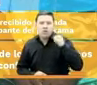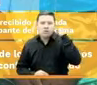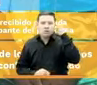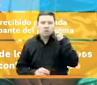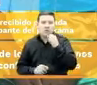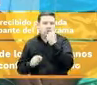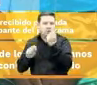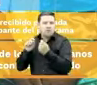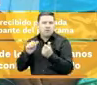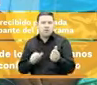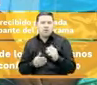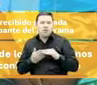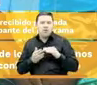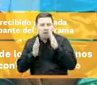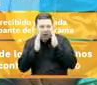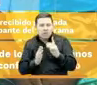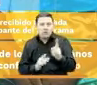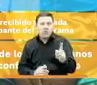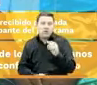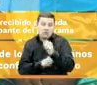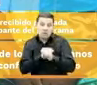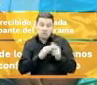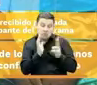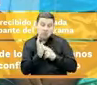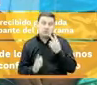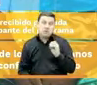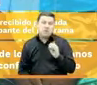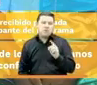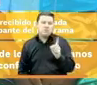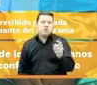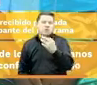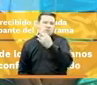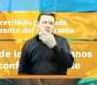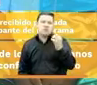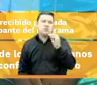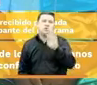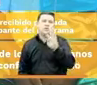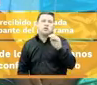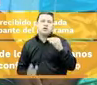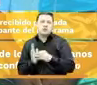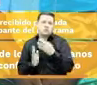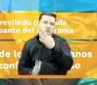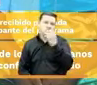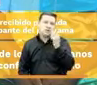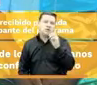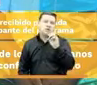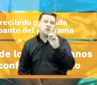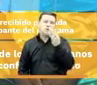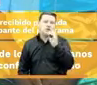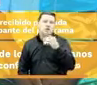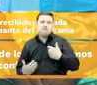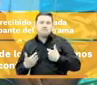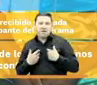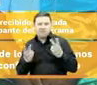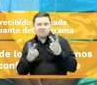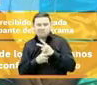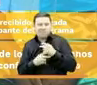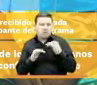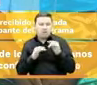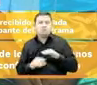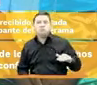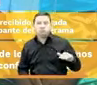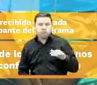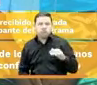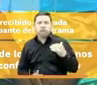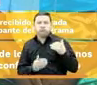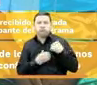subsidio, el programa atendió durante el año 2020 a 348 mil 380 víctimas del conflicto armado que